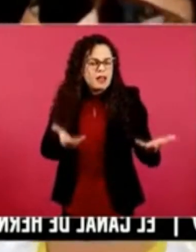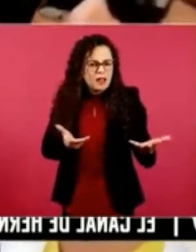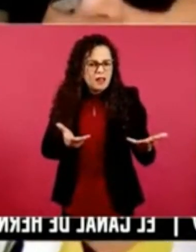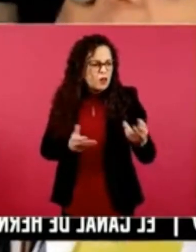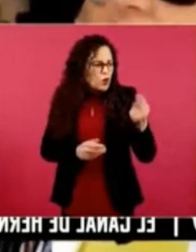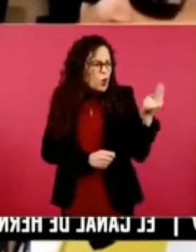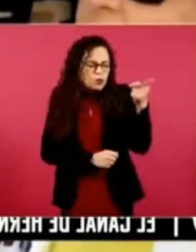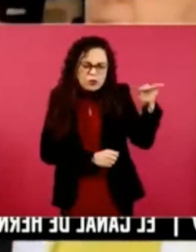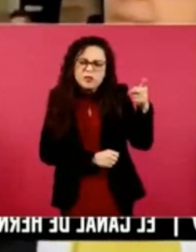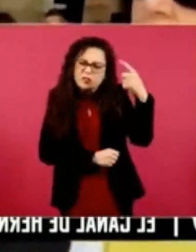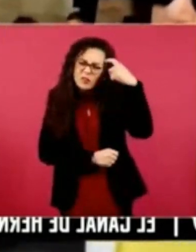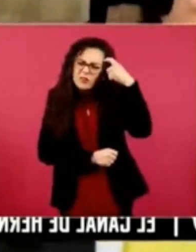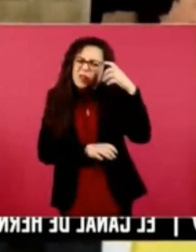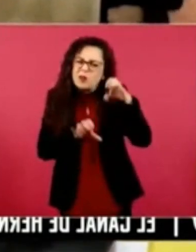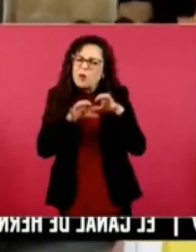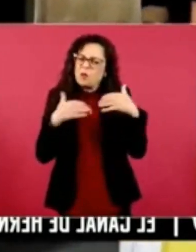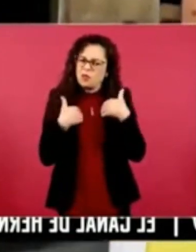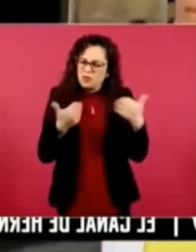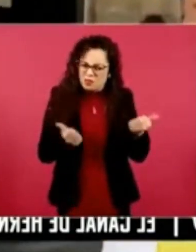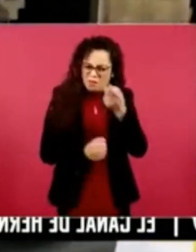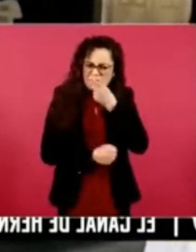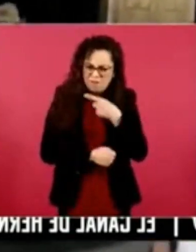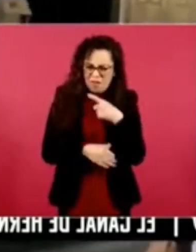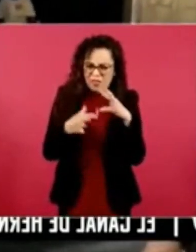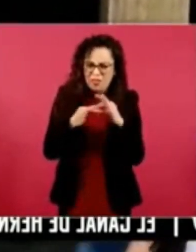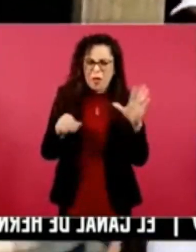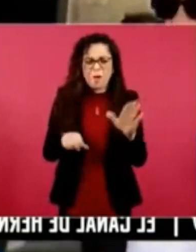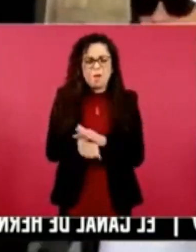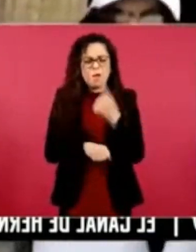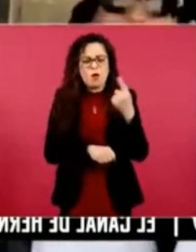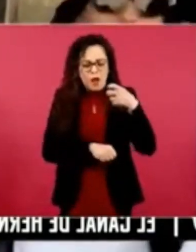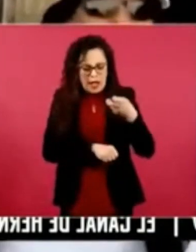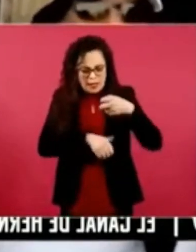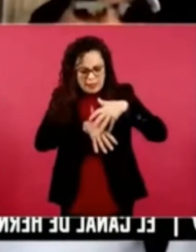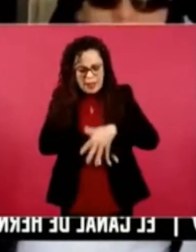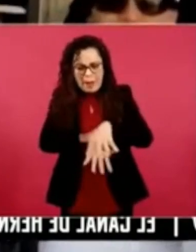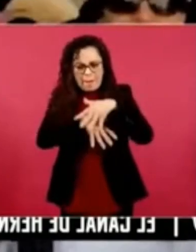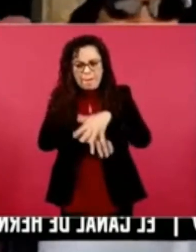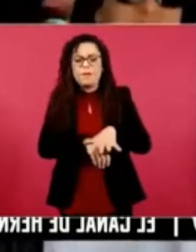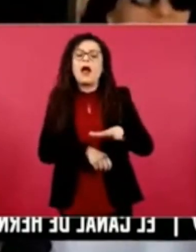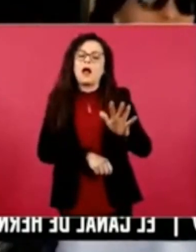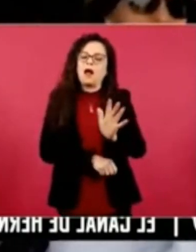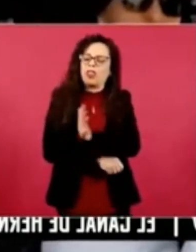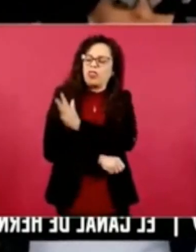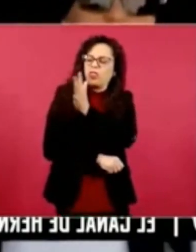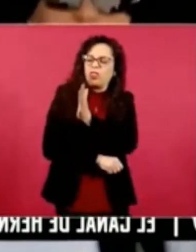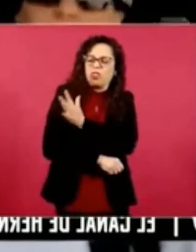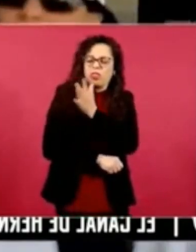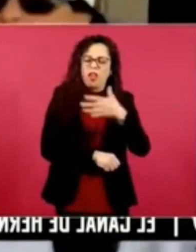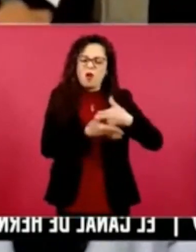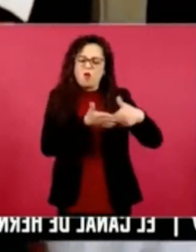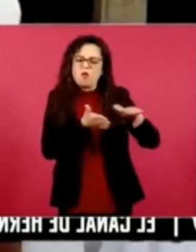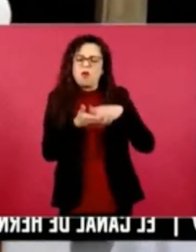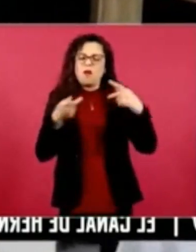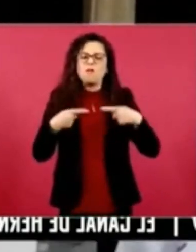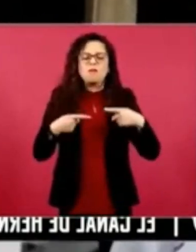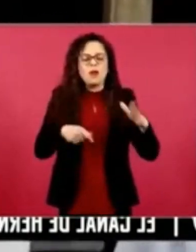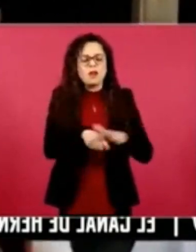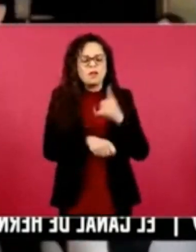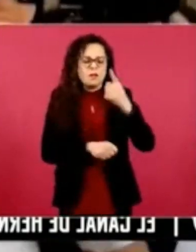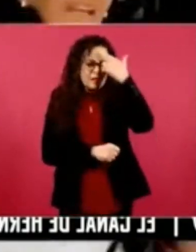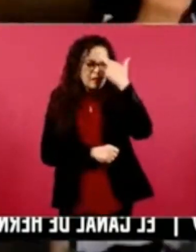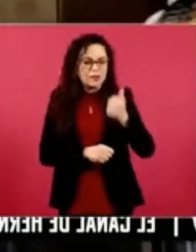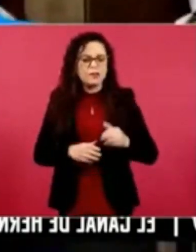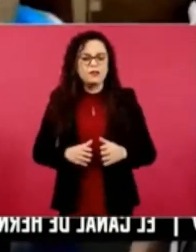explica usted esa parte? ¿Por qué hay más blancos en este tipo de marchas? Más güeritos. tortas y dinero. ¿Por